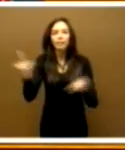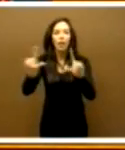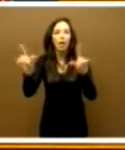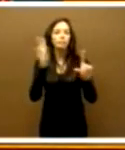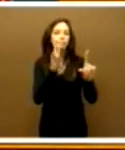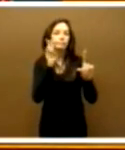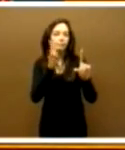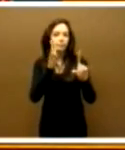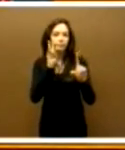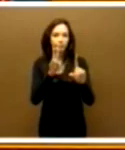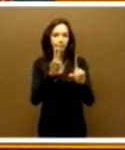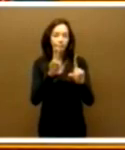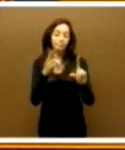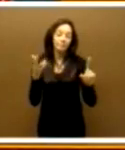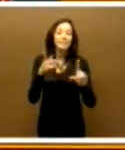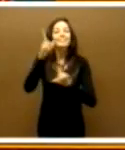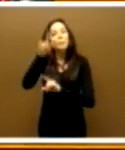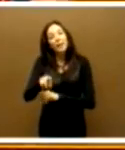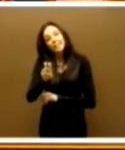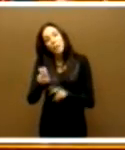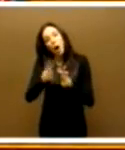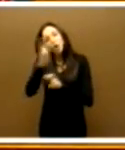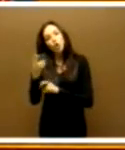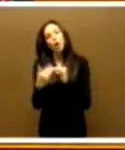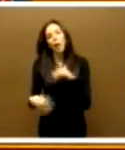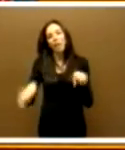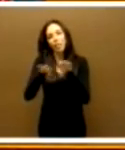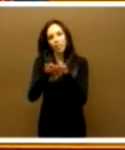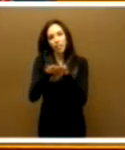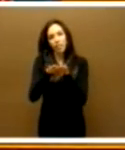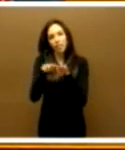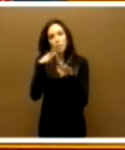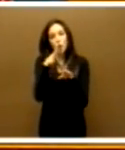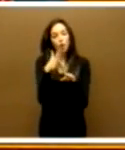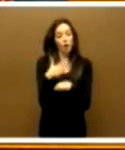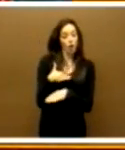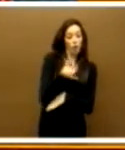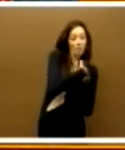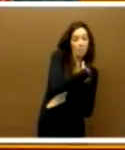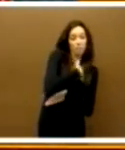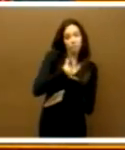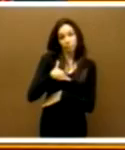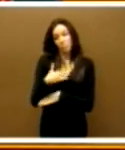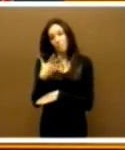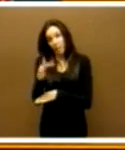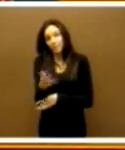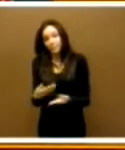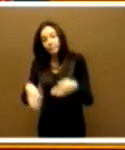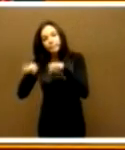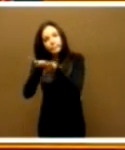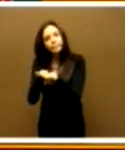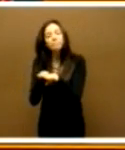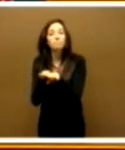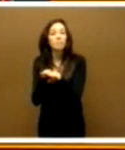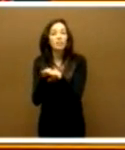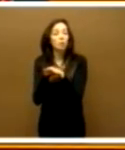hay que conciliar por la igualdad. Porque la igualdad y la conciliación, de manera individual, señora consejera, pues,